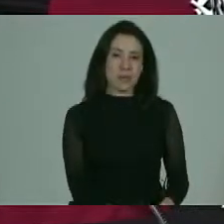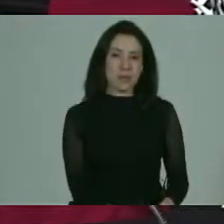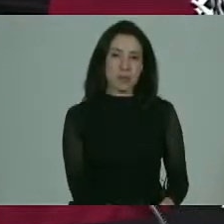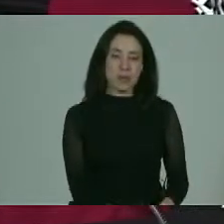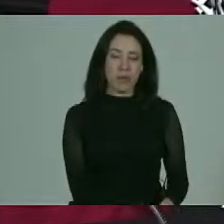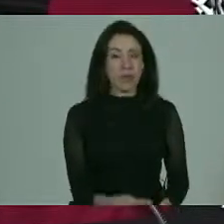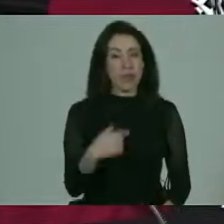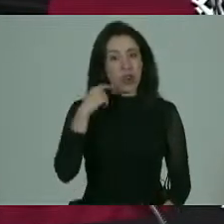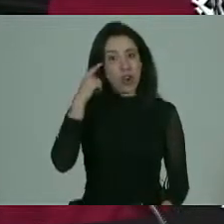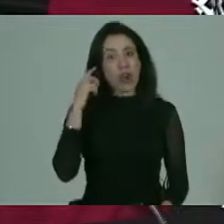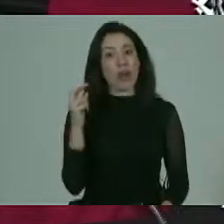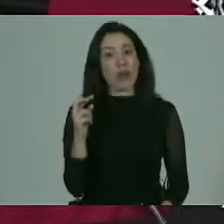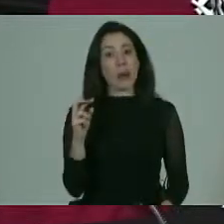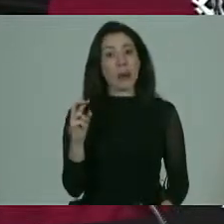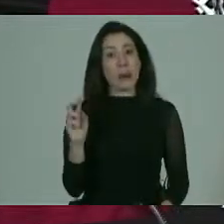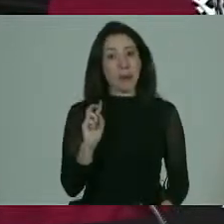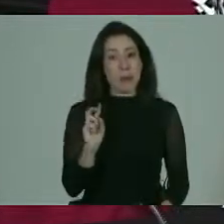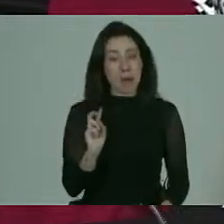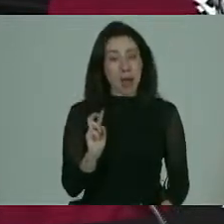creo que los papás